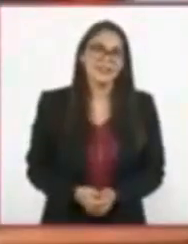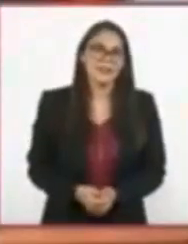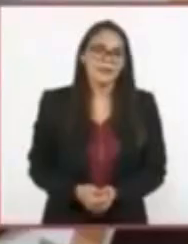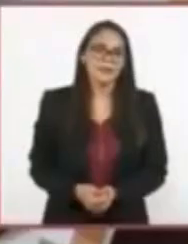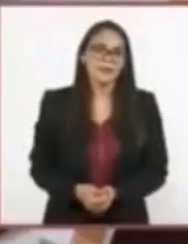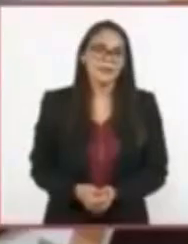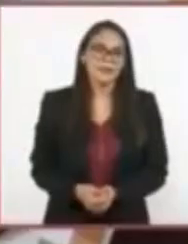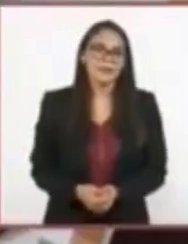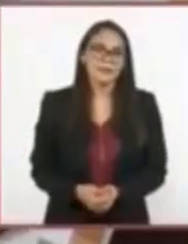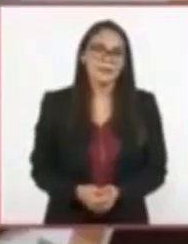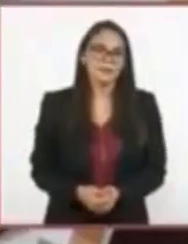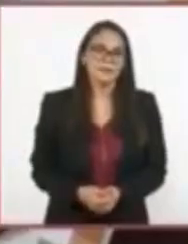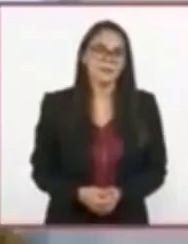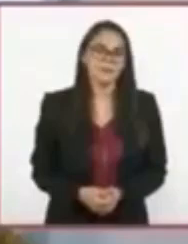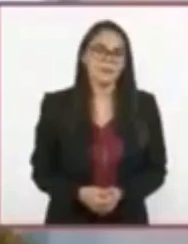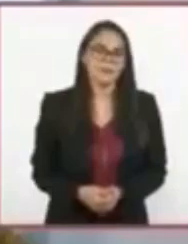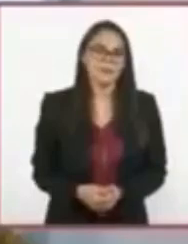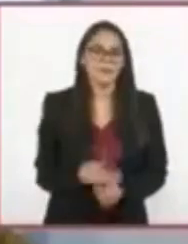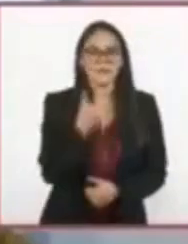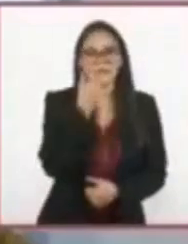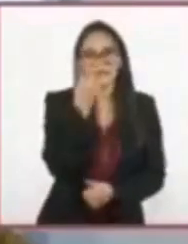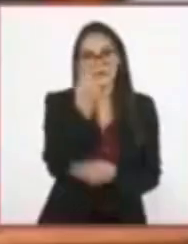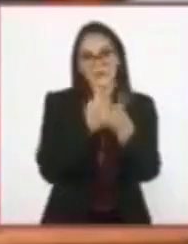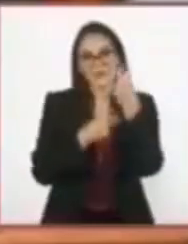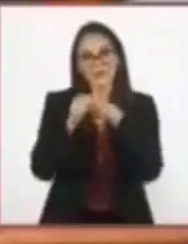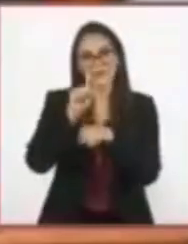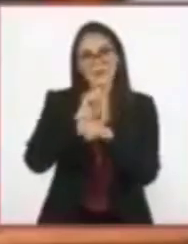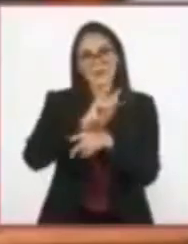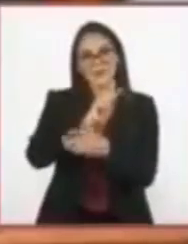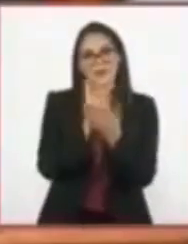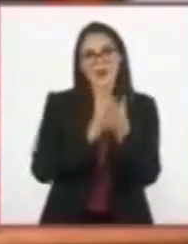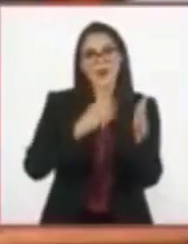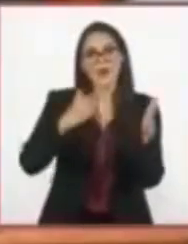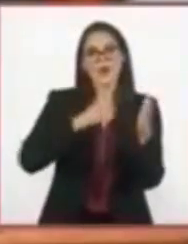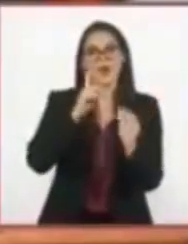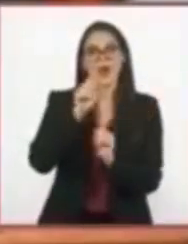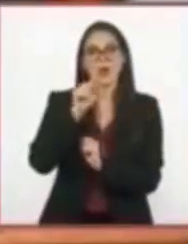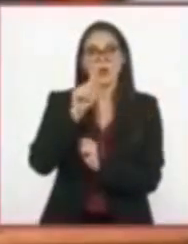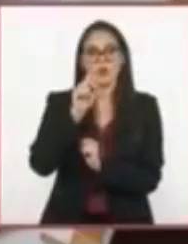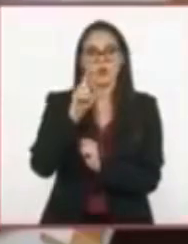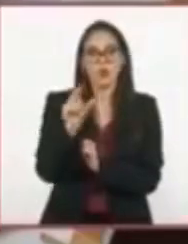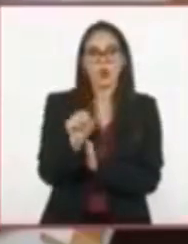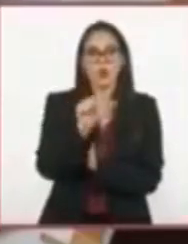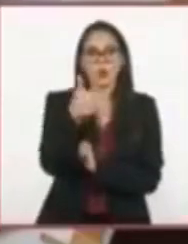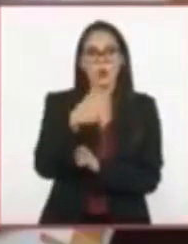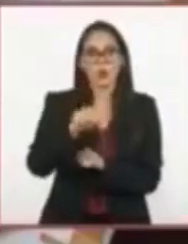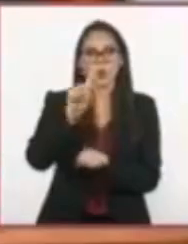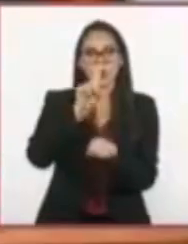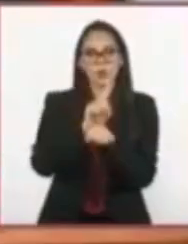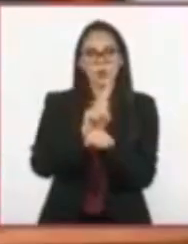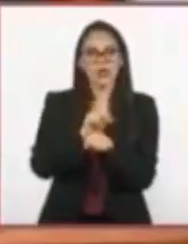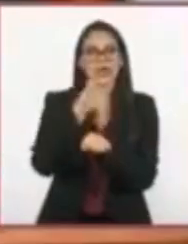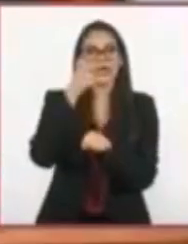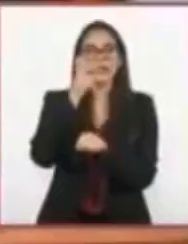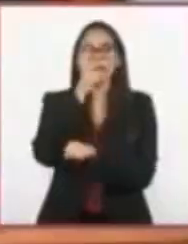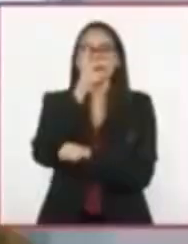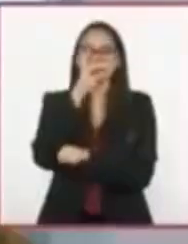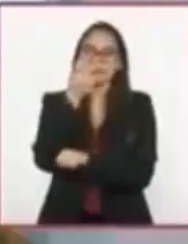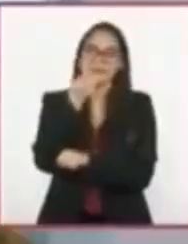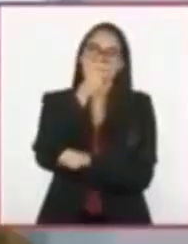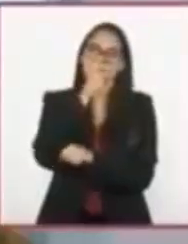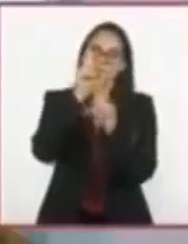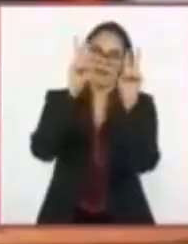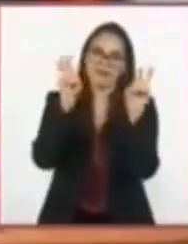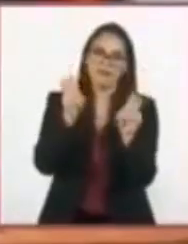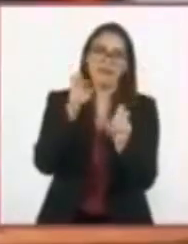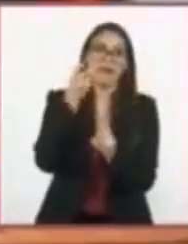¡Bienvenidos a su programa Cocina de Autor! Hoy en la sección Esta Palabra Ya Se Coció, prepararemos una